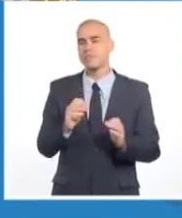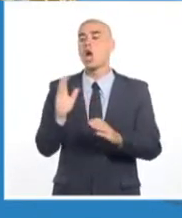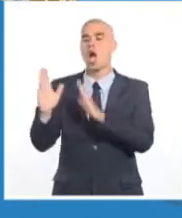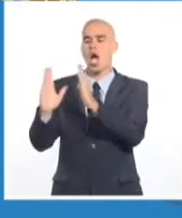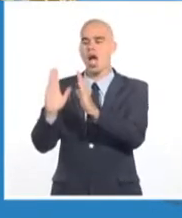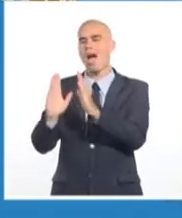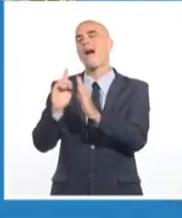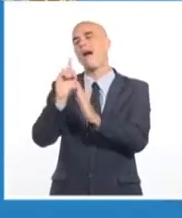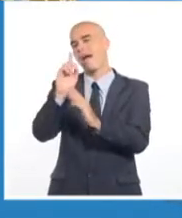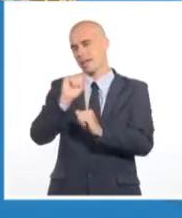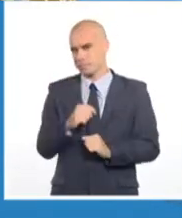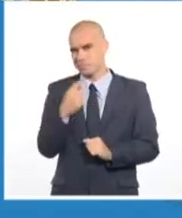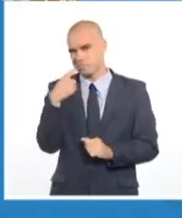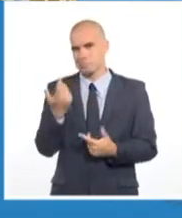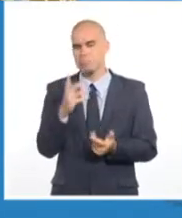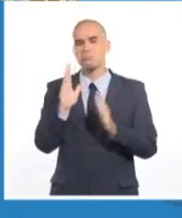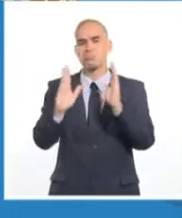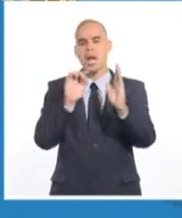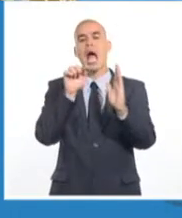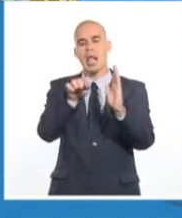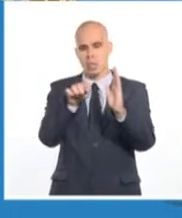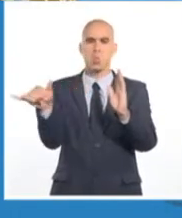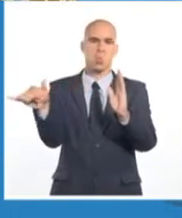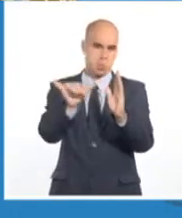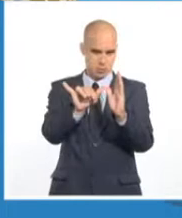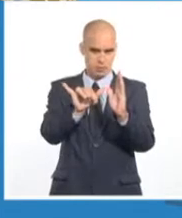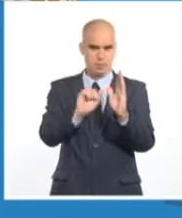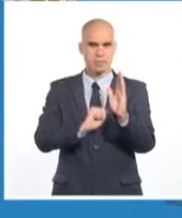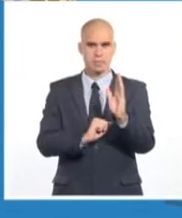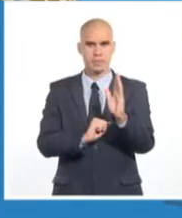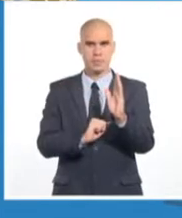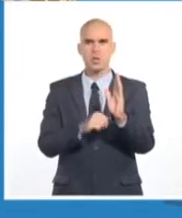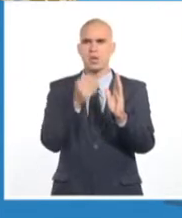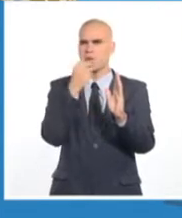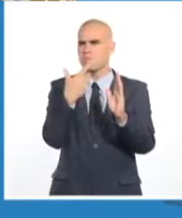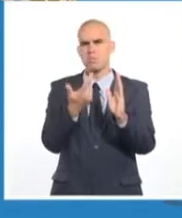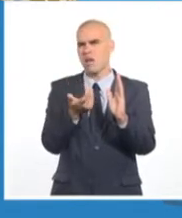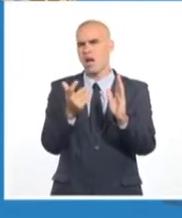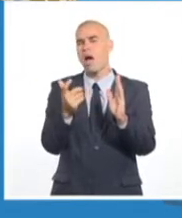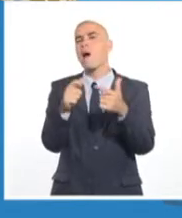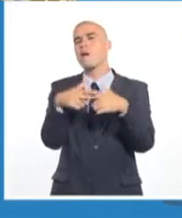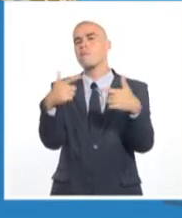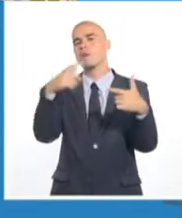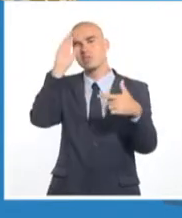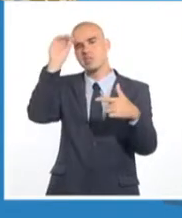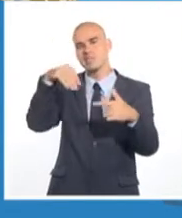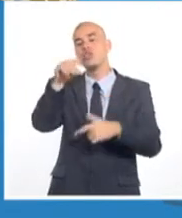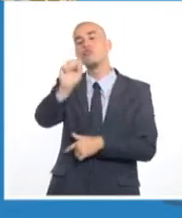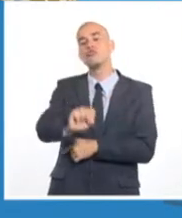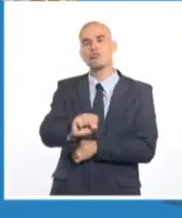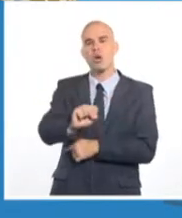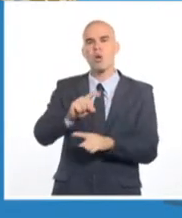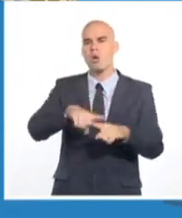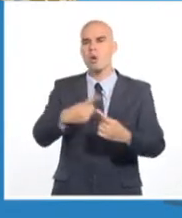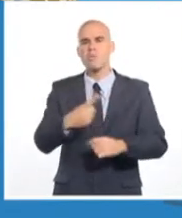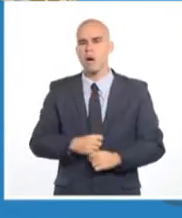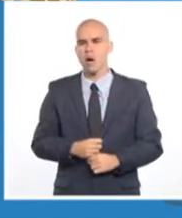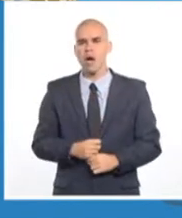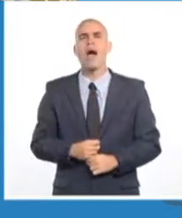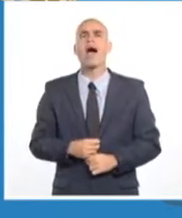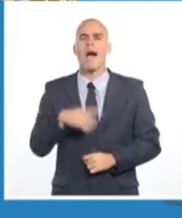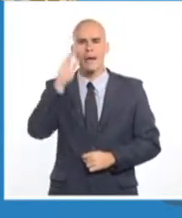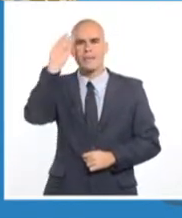también en el centro del país, principalmente hacia localidades del interior y sur debido a la fuerza de los vientos